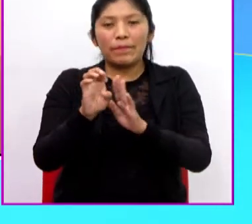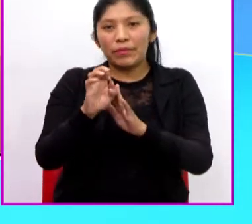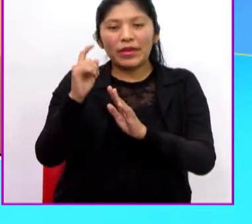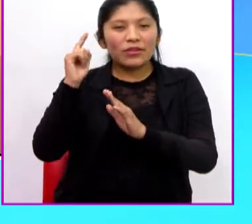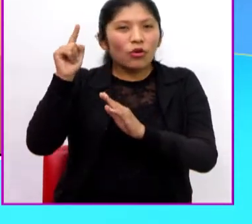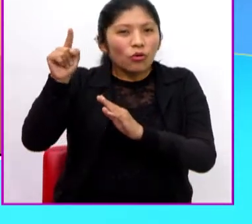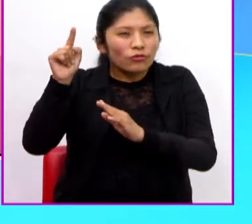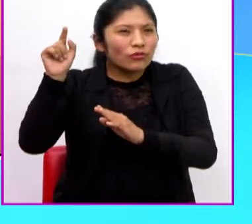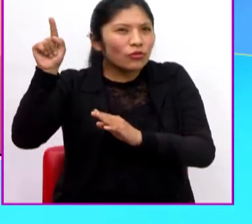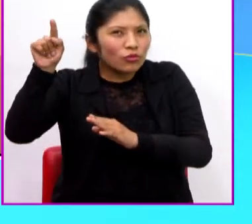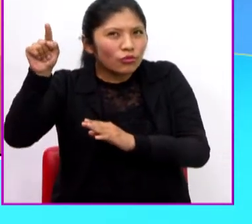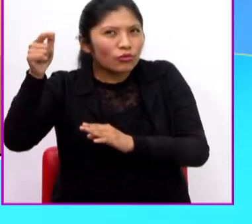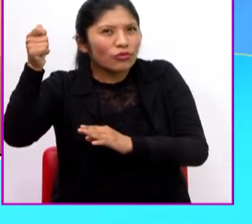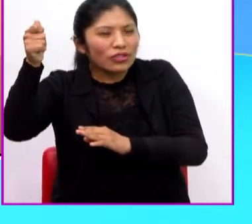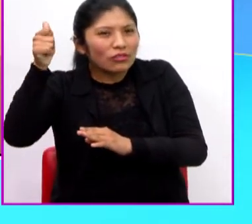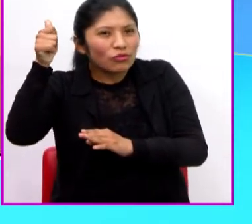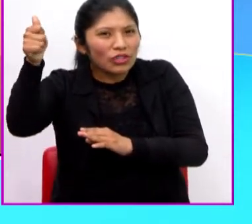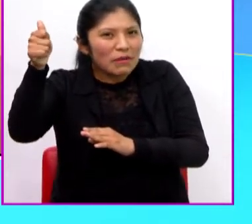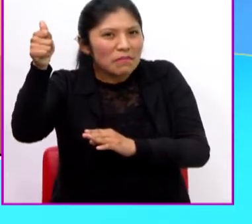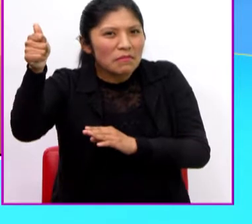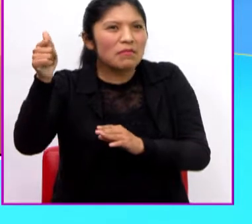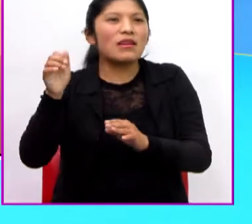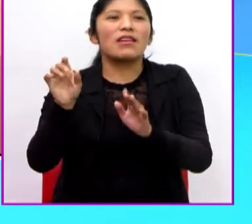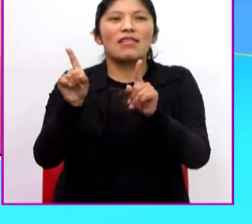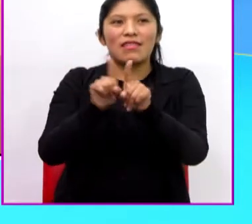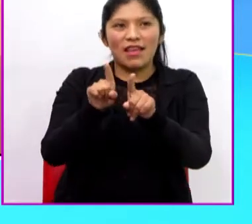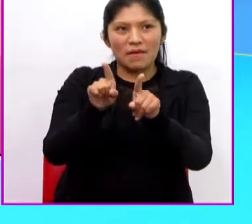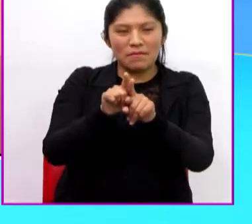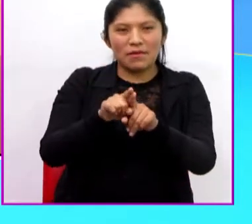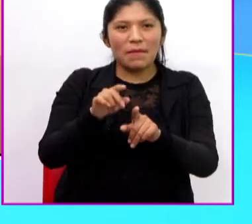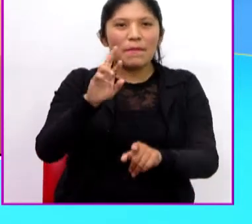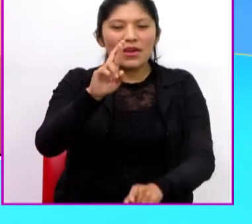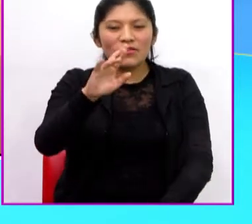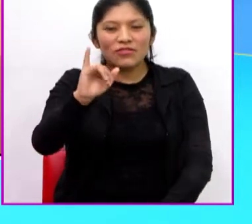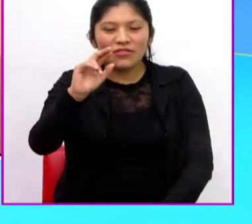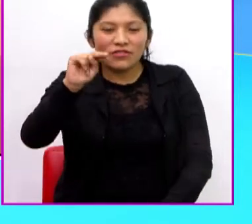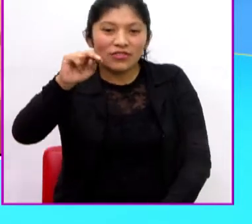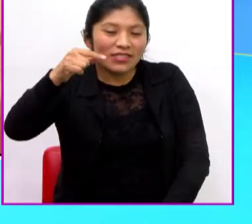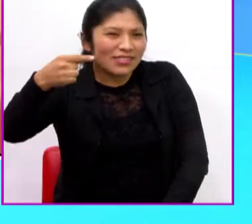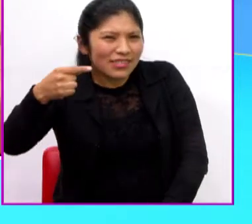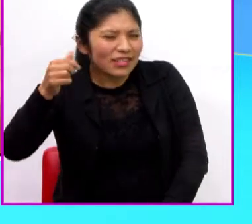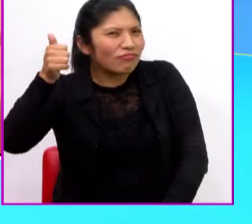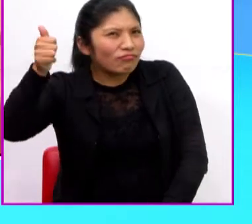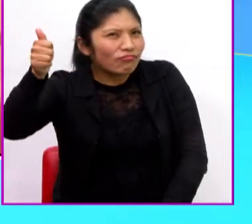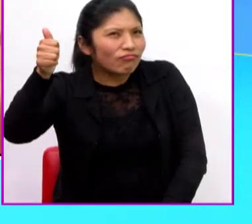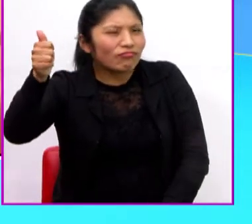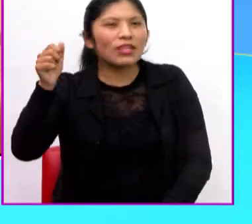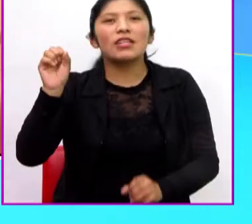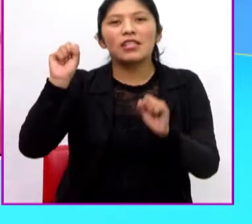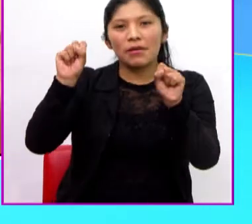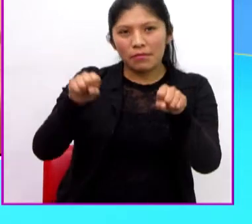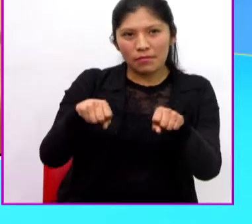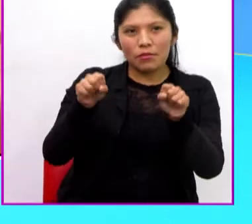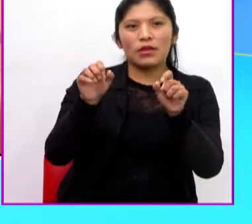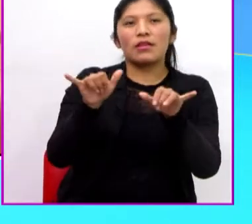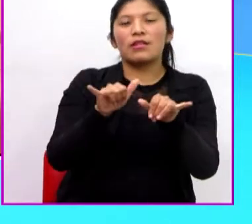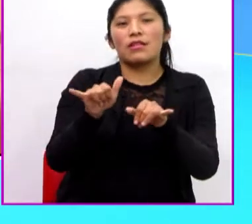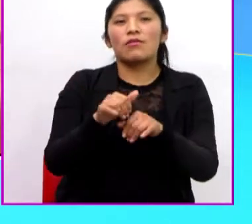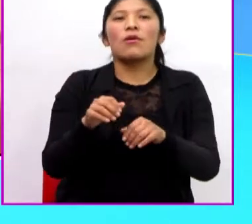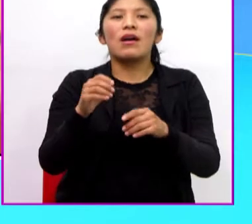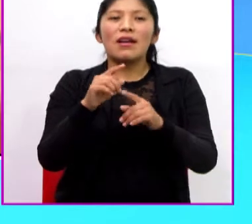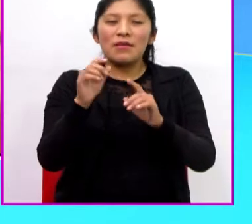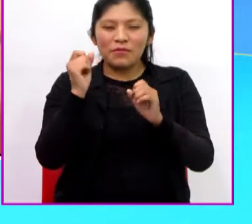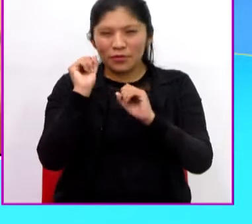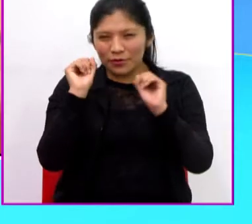escuchar un rin, rin. Y no es el sonido de un teléfono. Debo decirte que estuviste muy ocurriente,